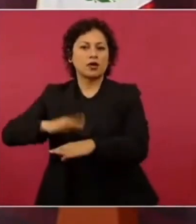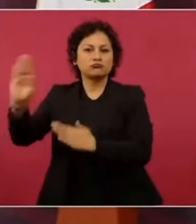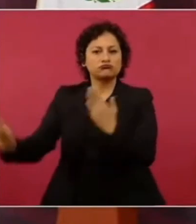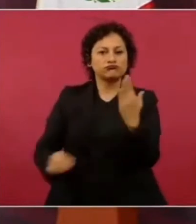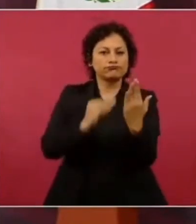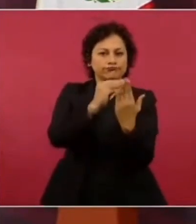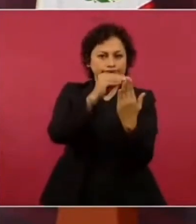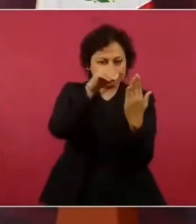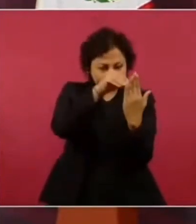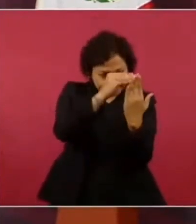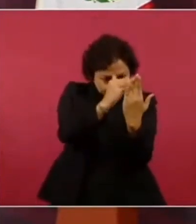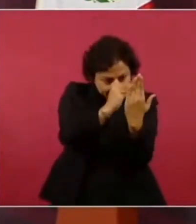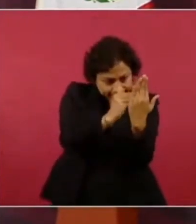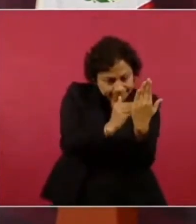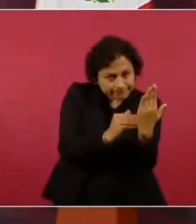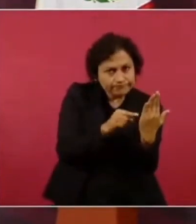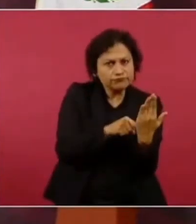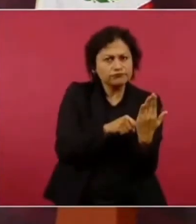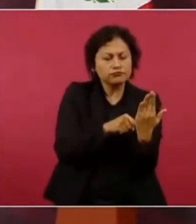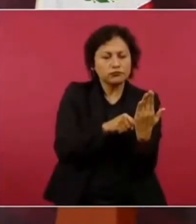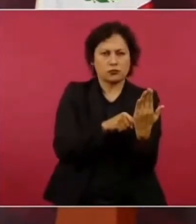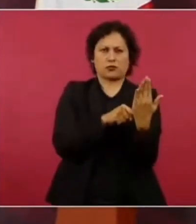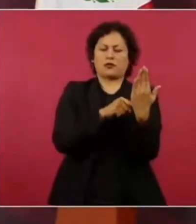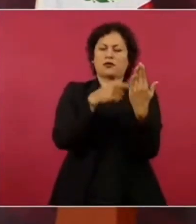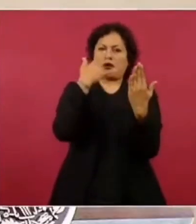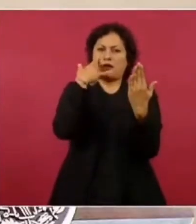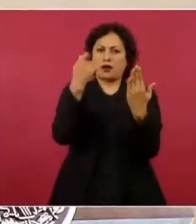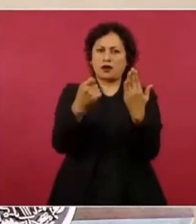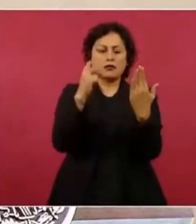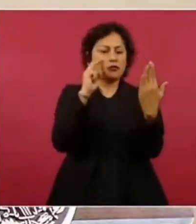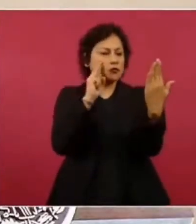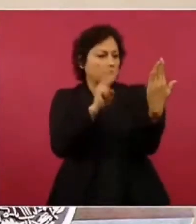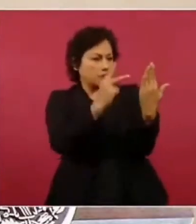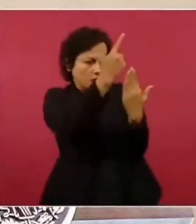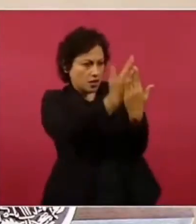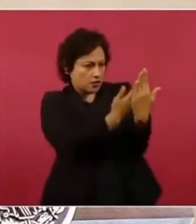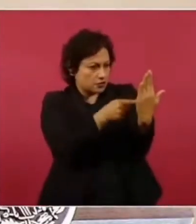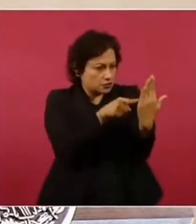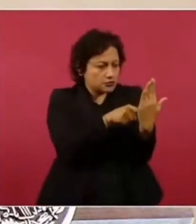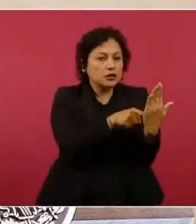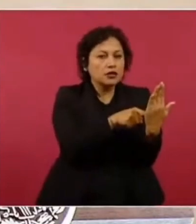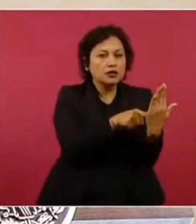Y uno revisa la lista y la mayoría